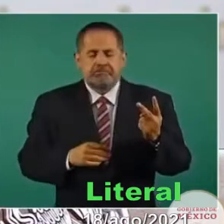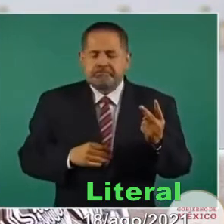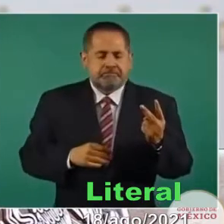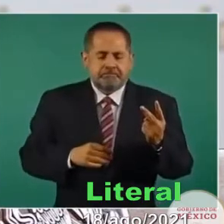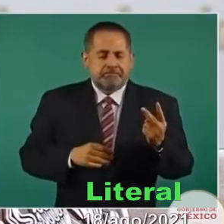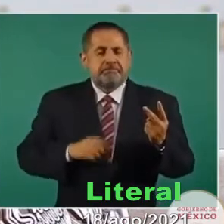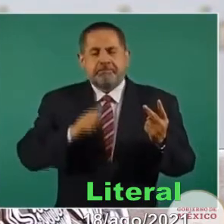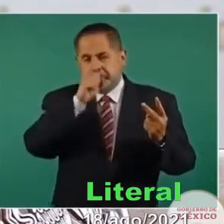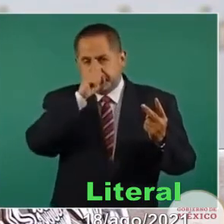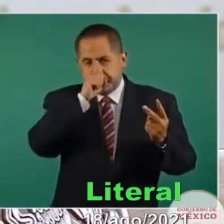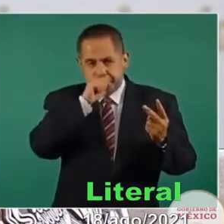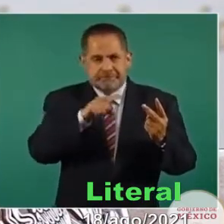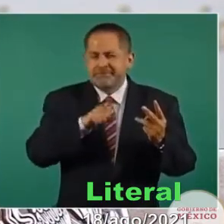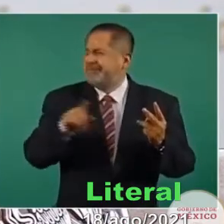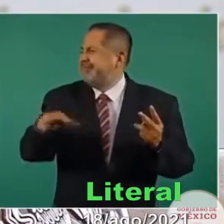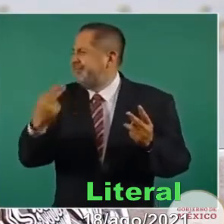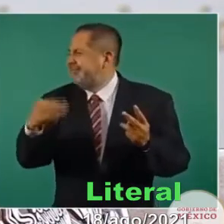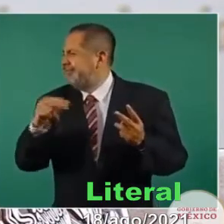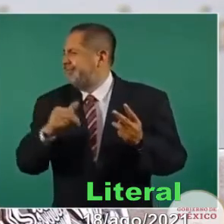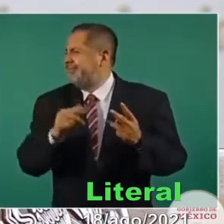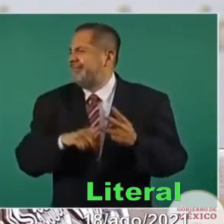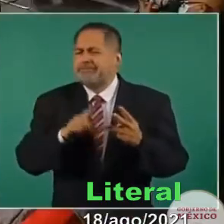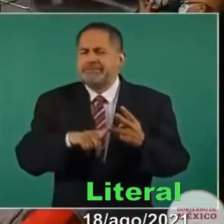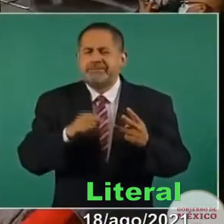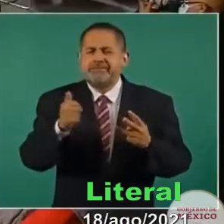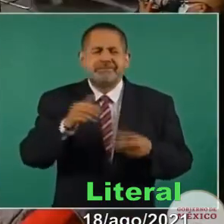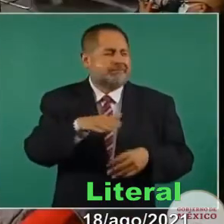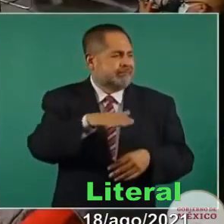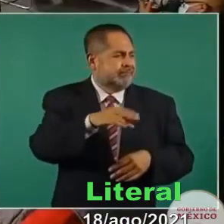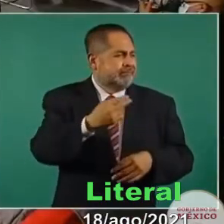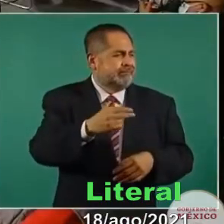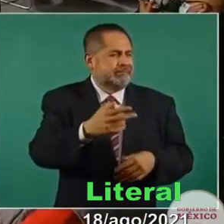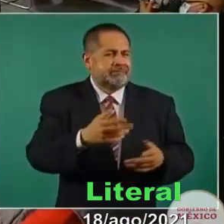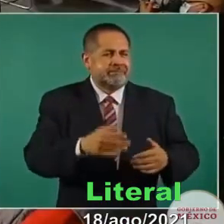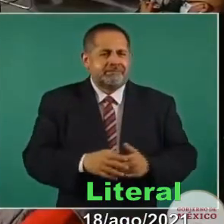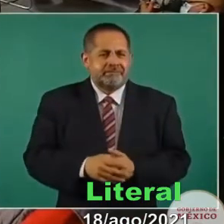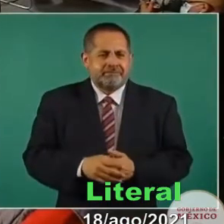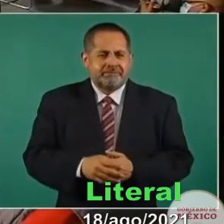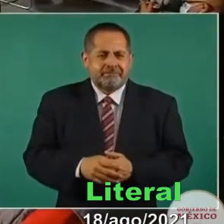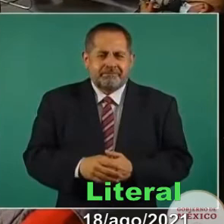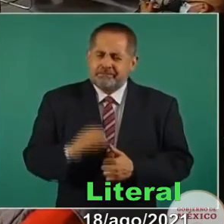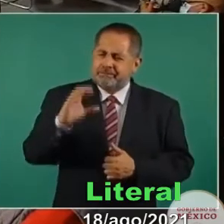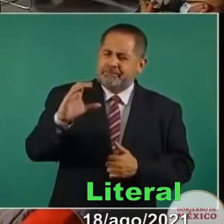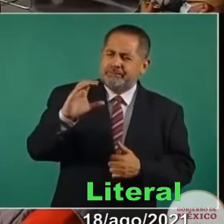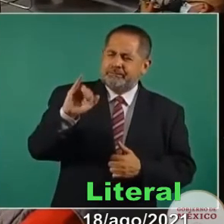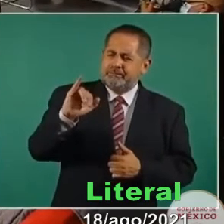Era, ¿cómo se llama este organismo público? El CIDE.